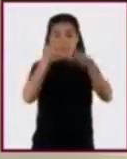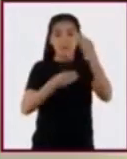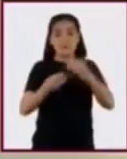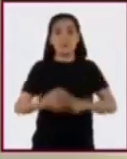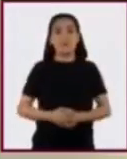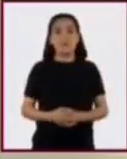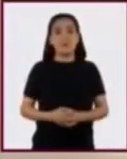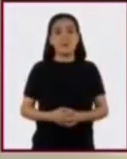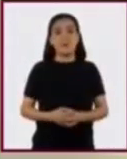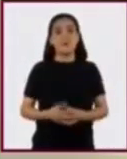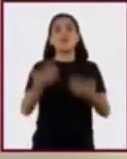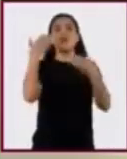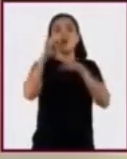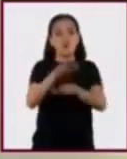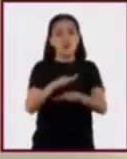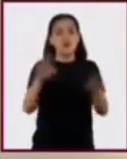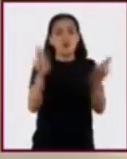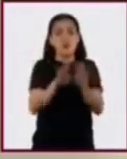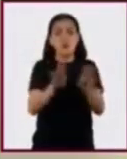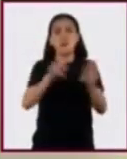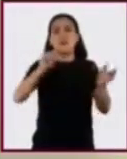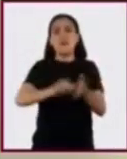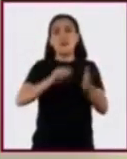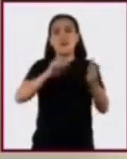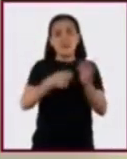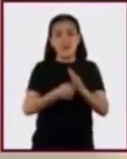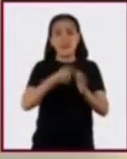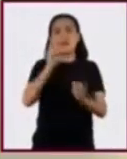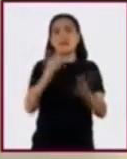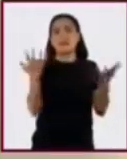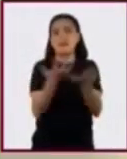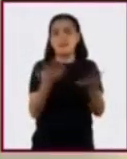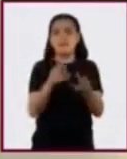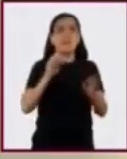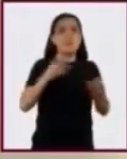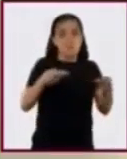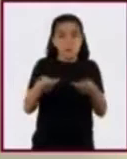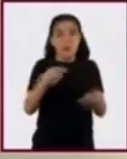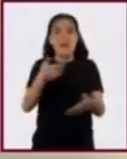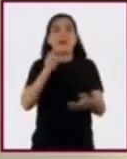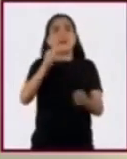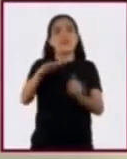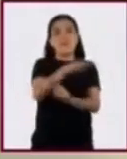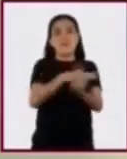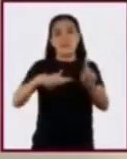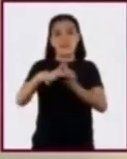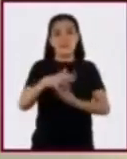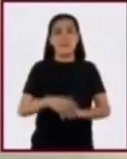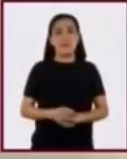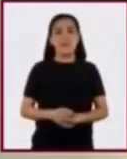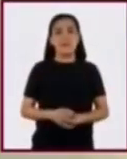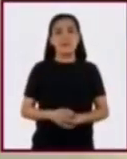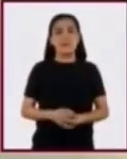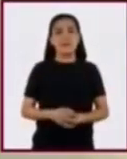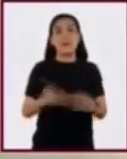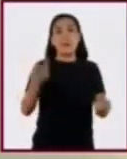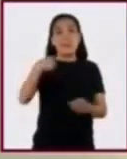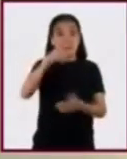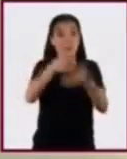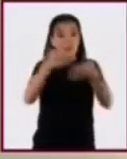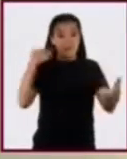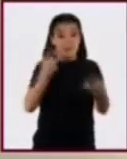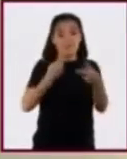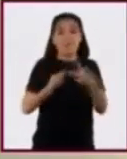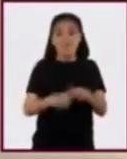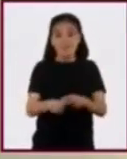Aprenderán sobre cómo las técnicas se desarrollan según el contexto en el que se aplican. Pero antes de